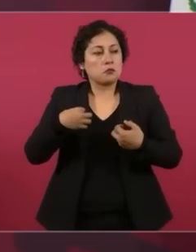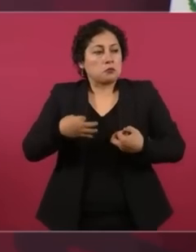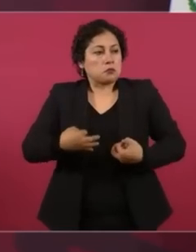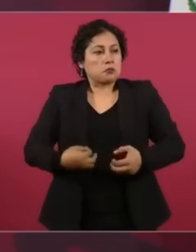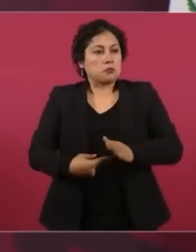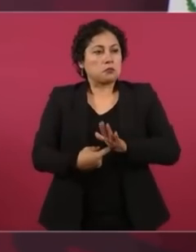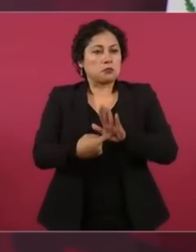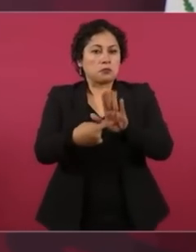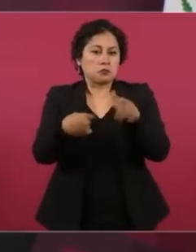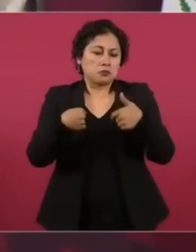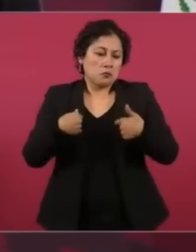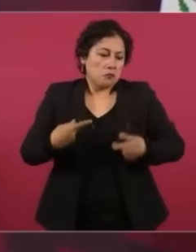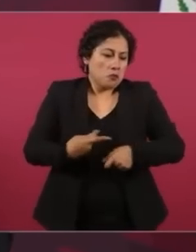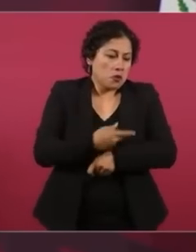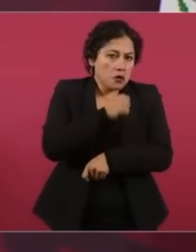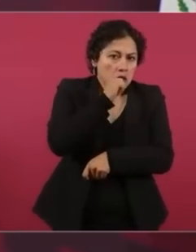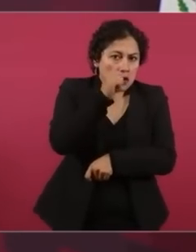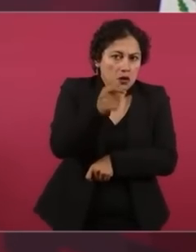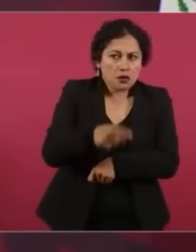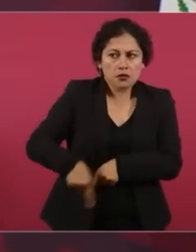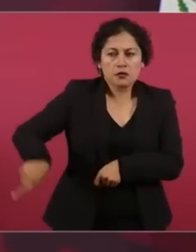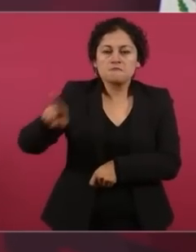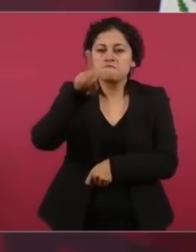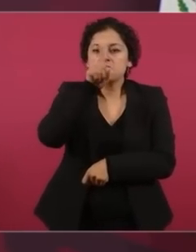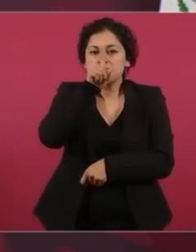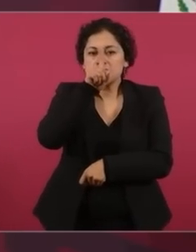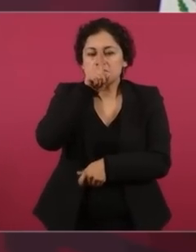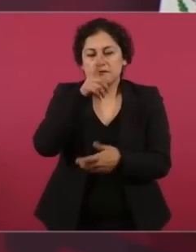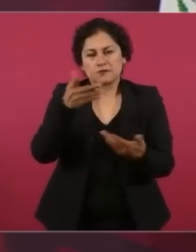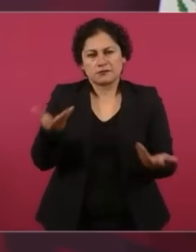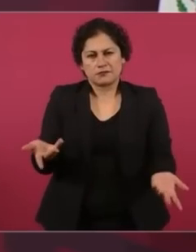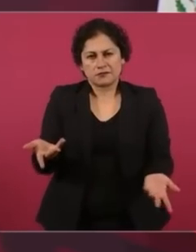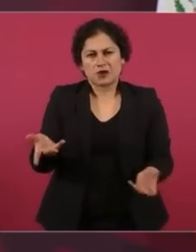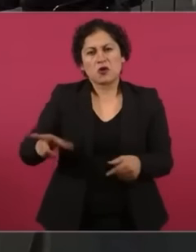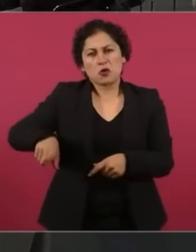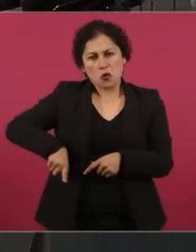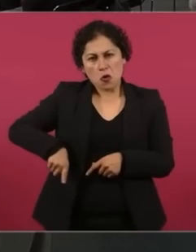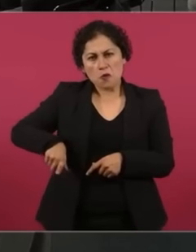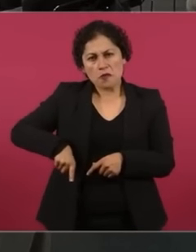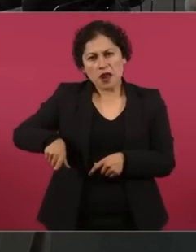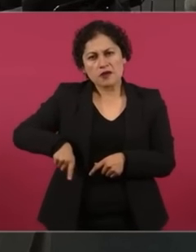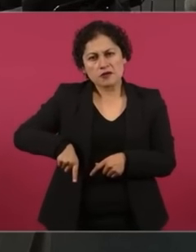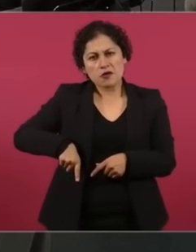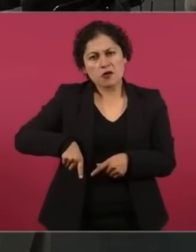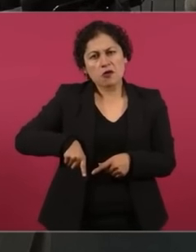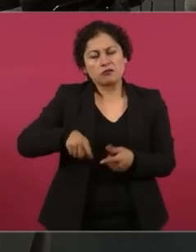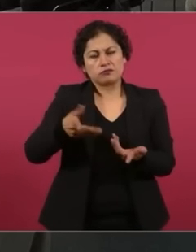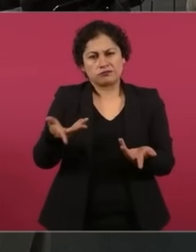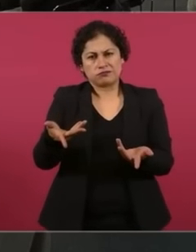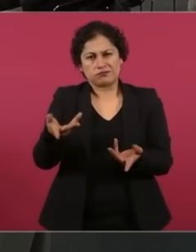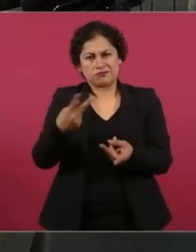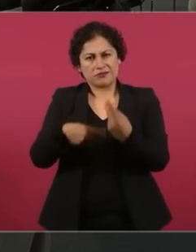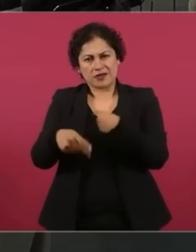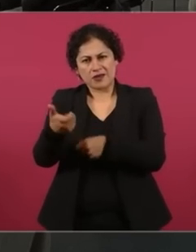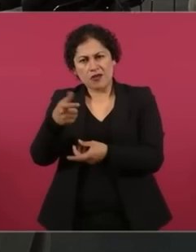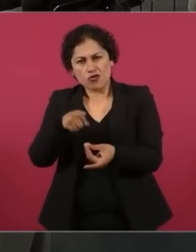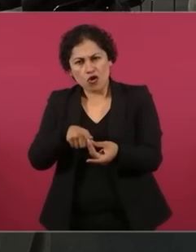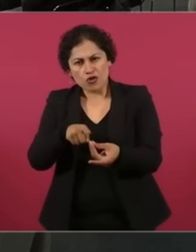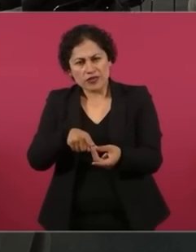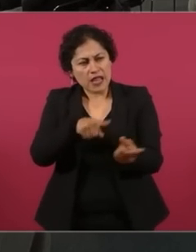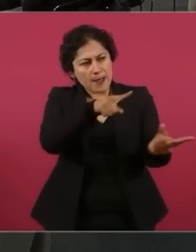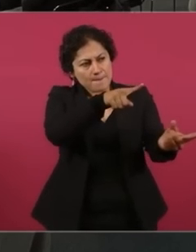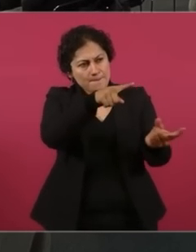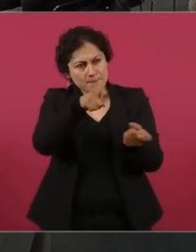El gobierno estaba ensimismado. El presupuesto, que es dinero del pueblo, no lo